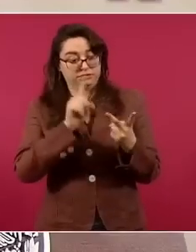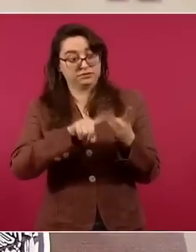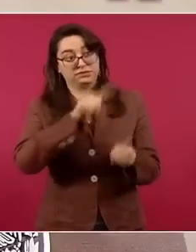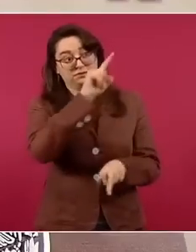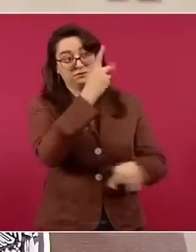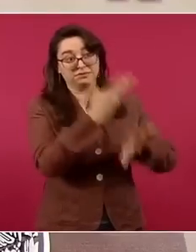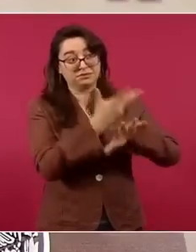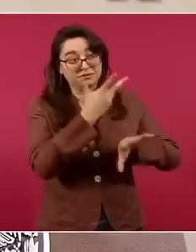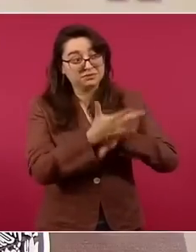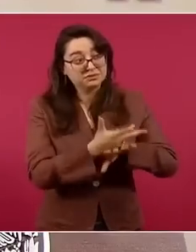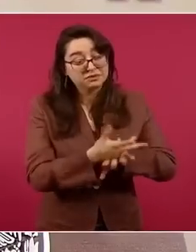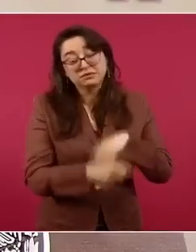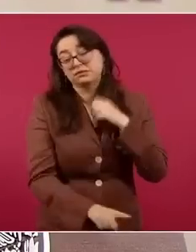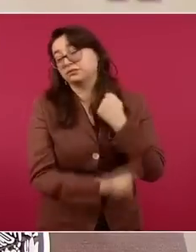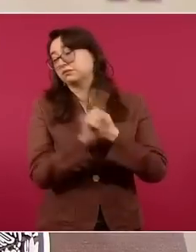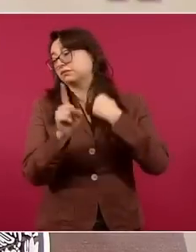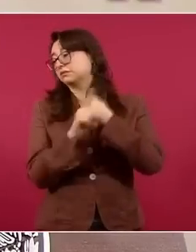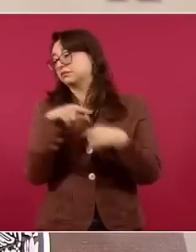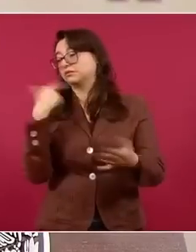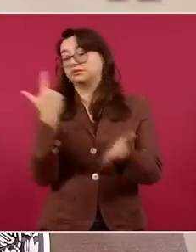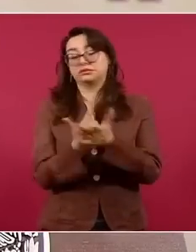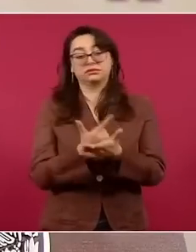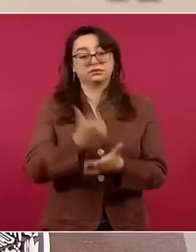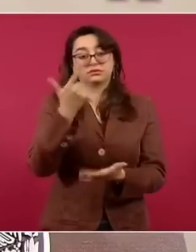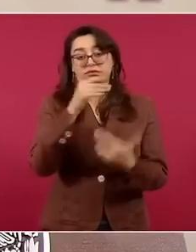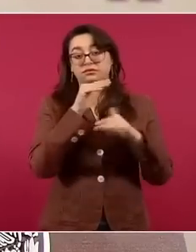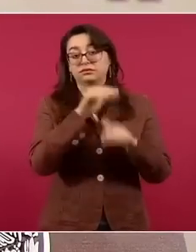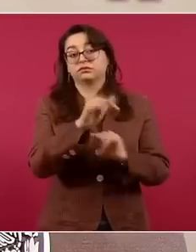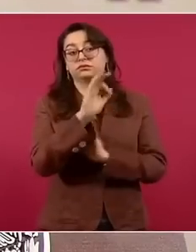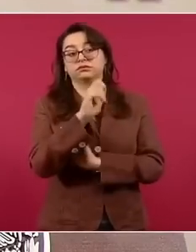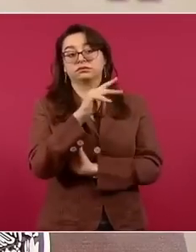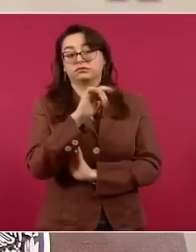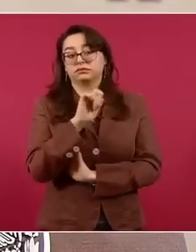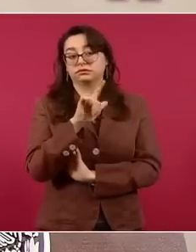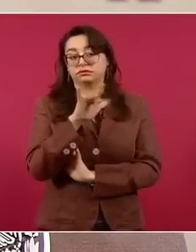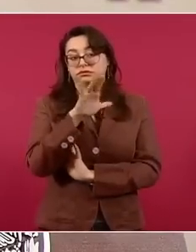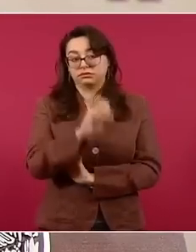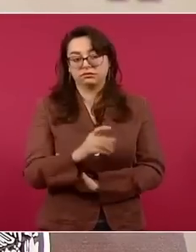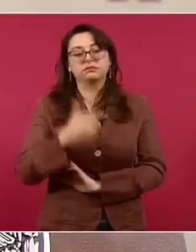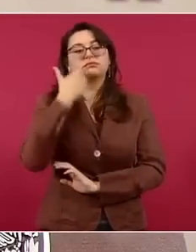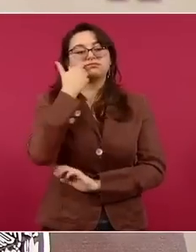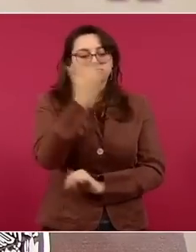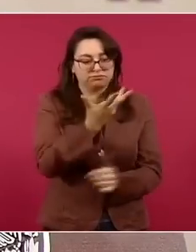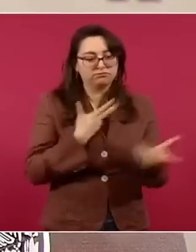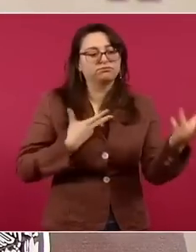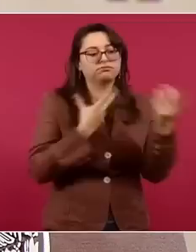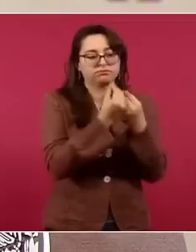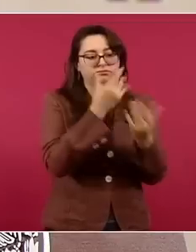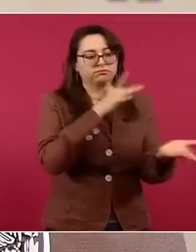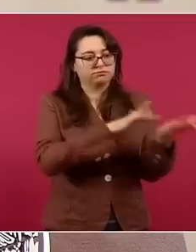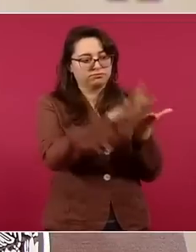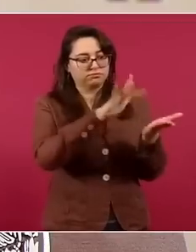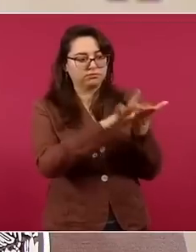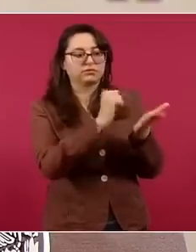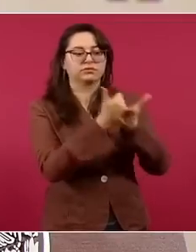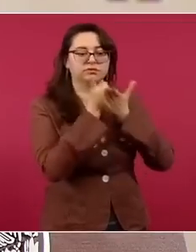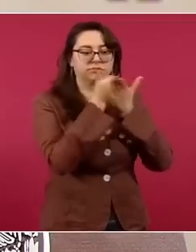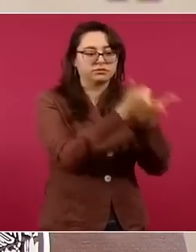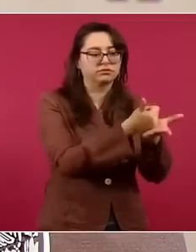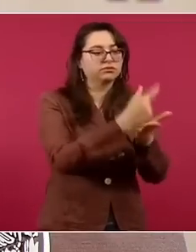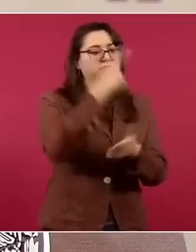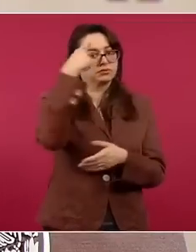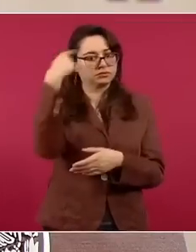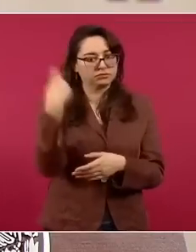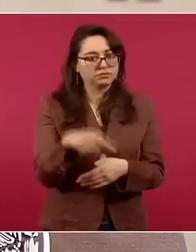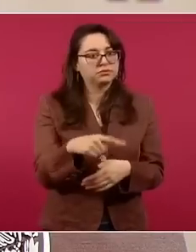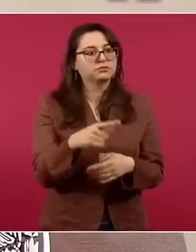de fentanilo y de importación de fentanilo desde otras regiones, particularmente de Asia. Y entonces queremos ayudar también como